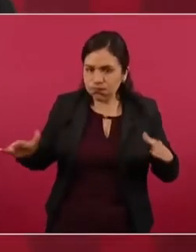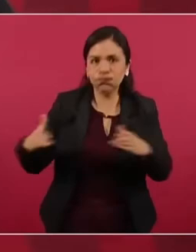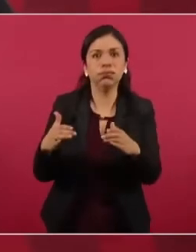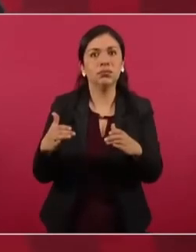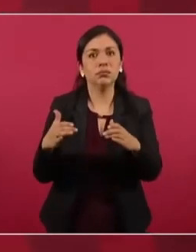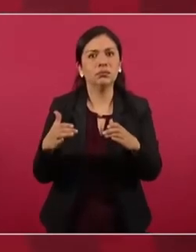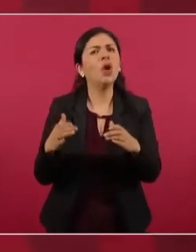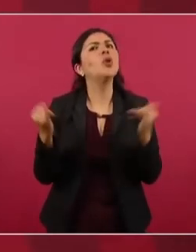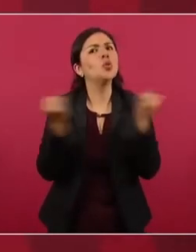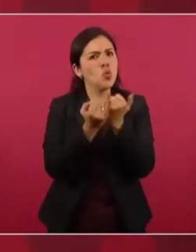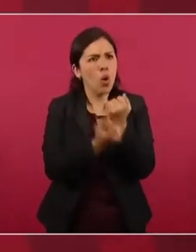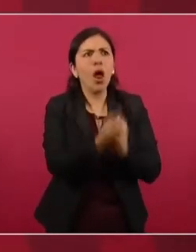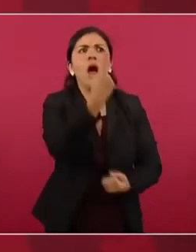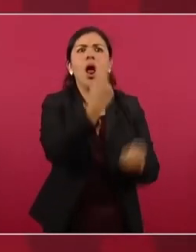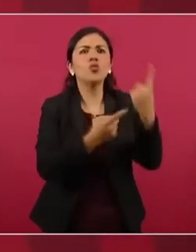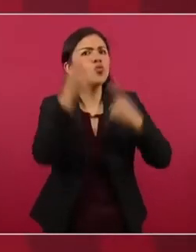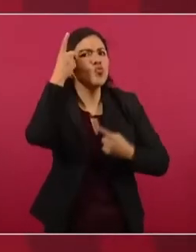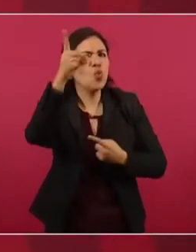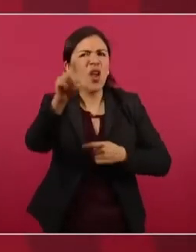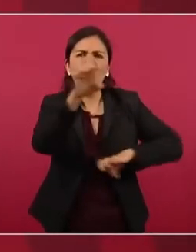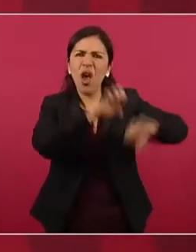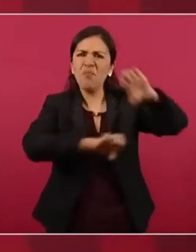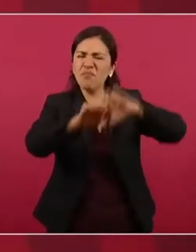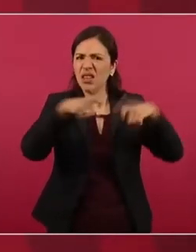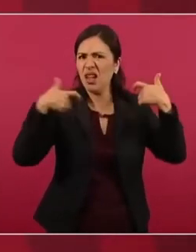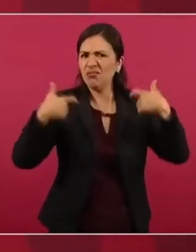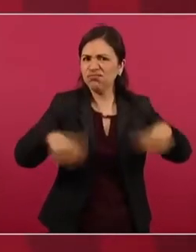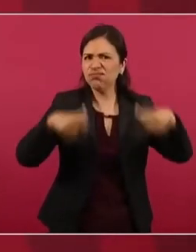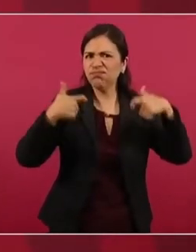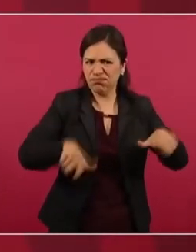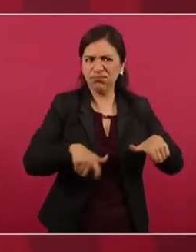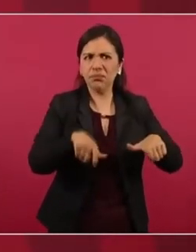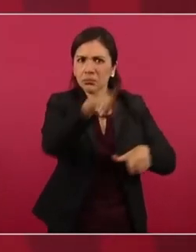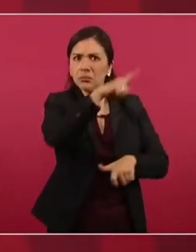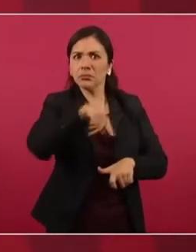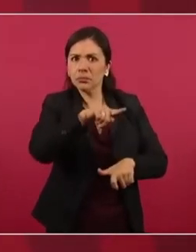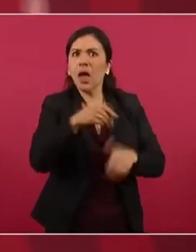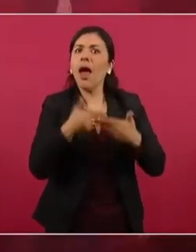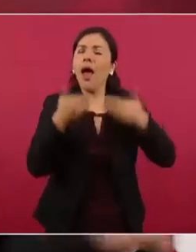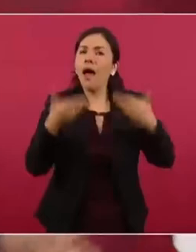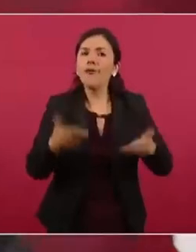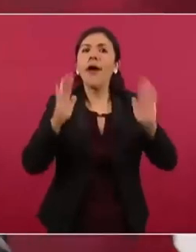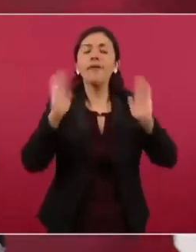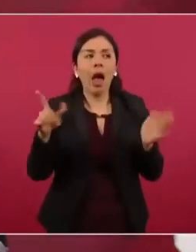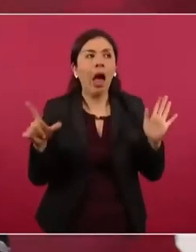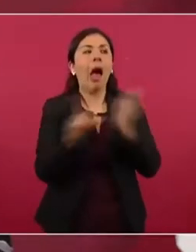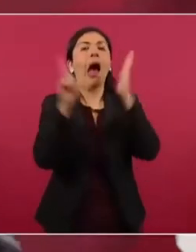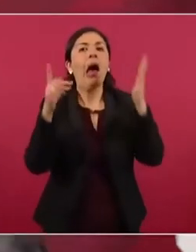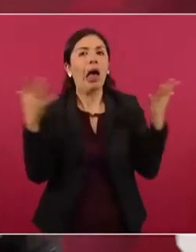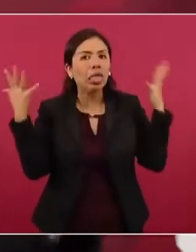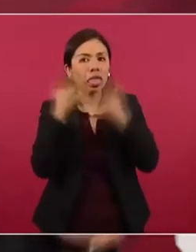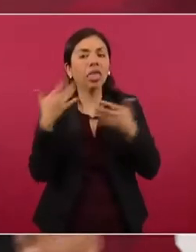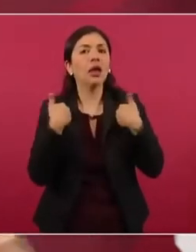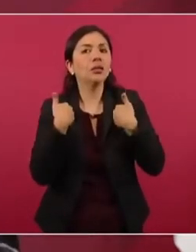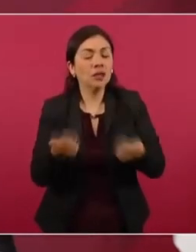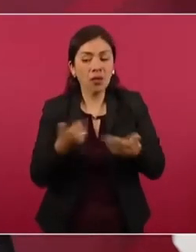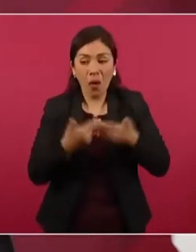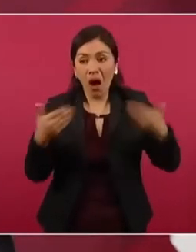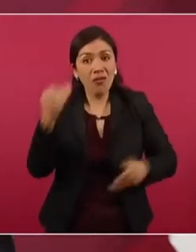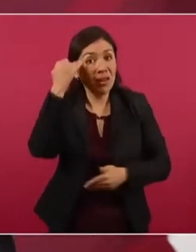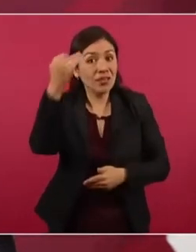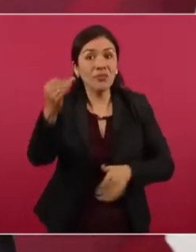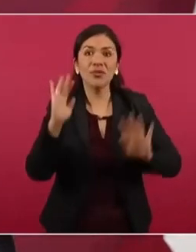empresarios que ya están entendiendo que esto es distinto.